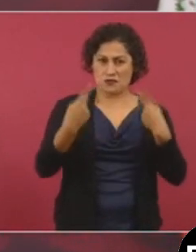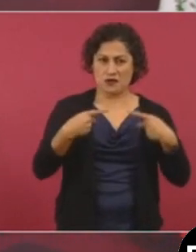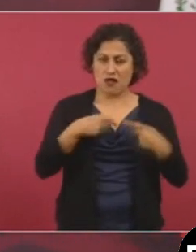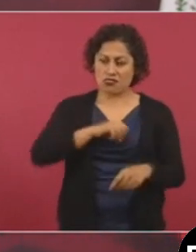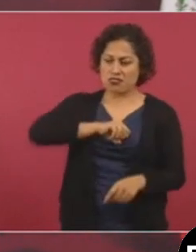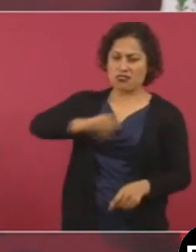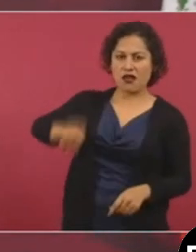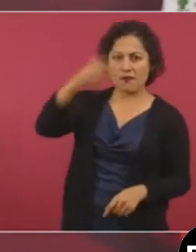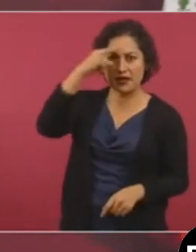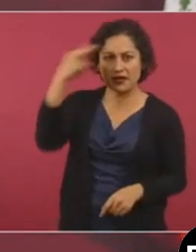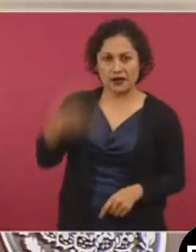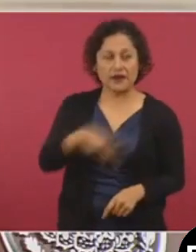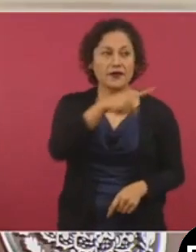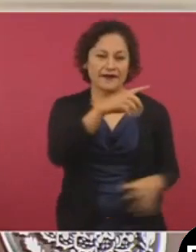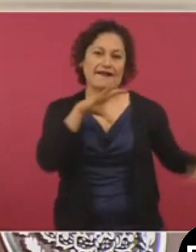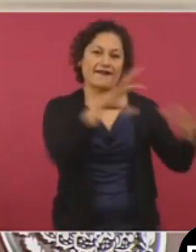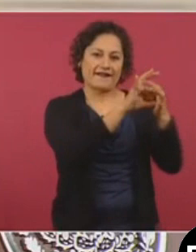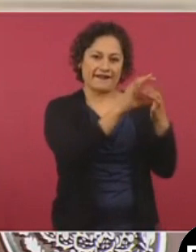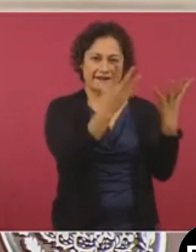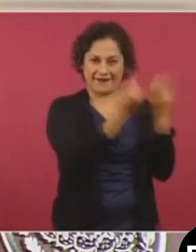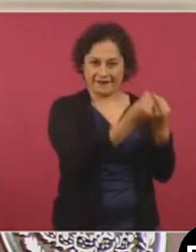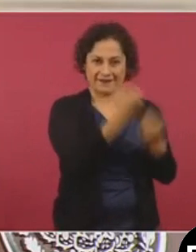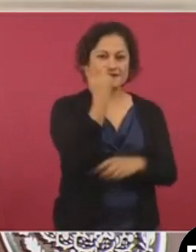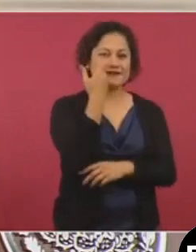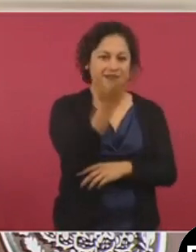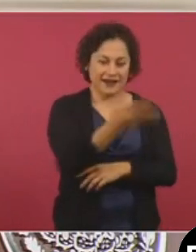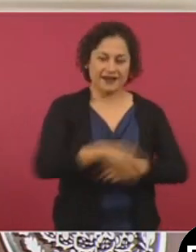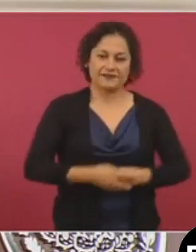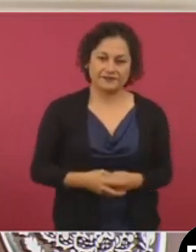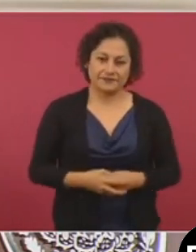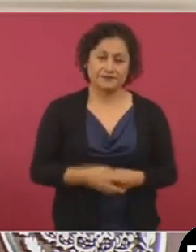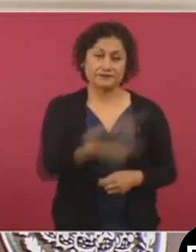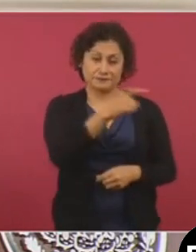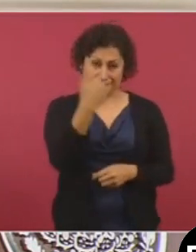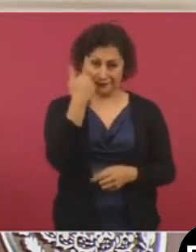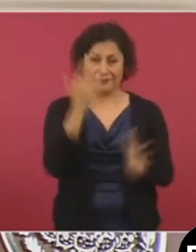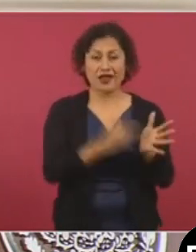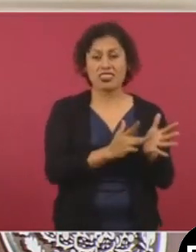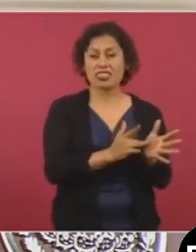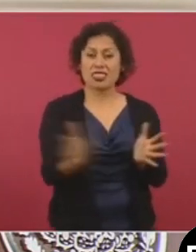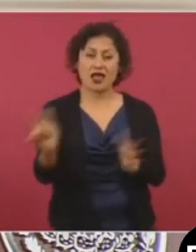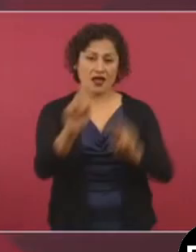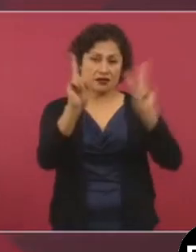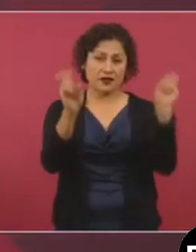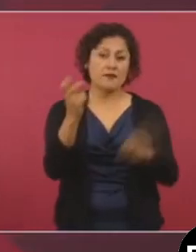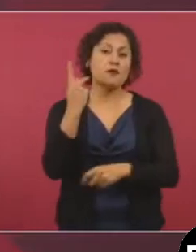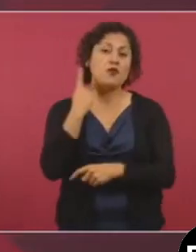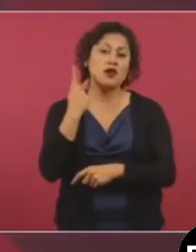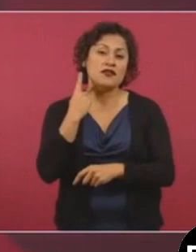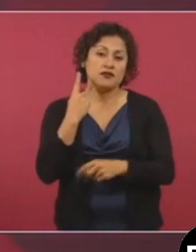eso es lo que buscan, utilizarnos a nosotros